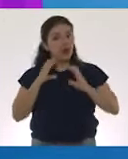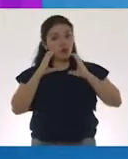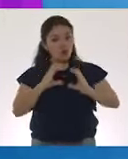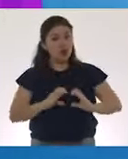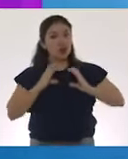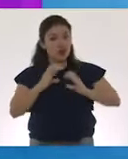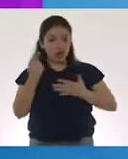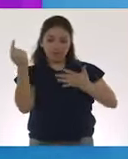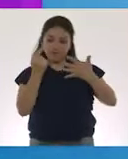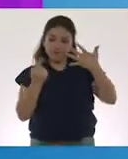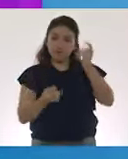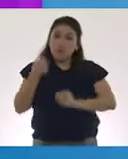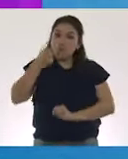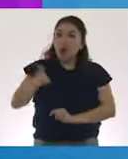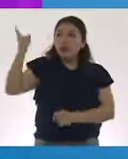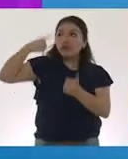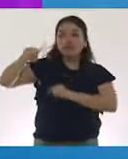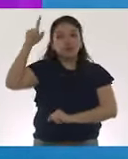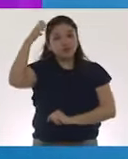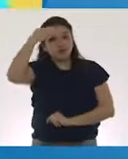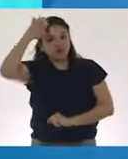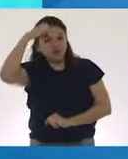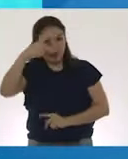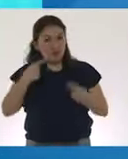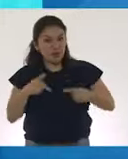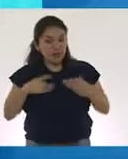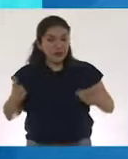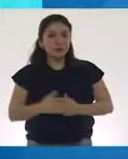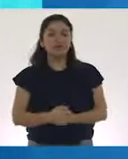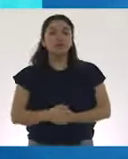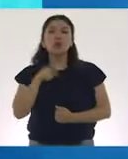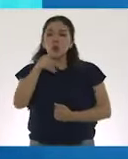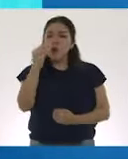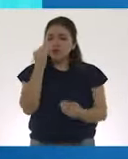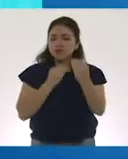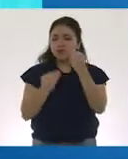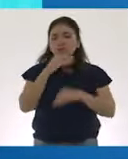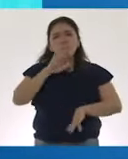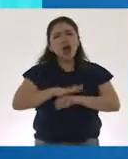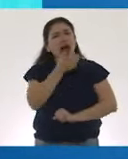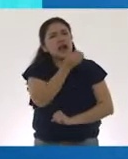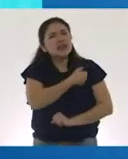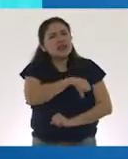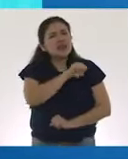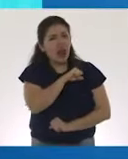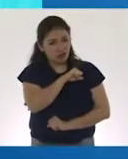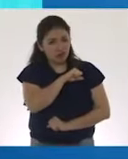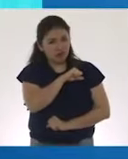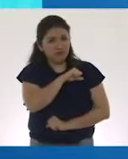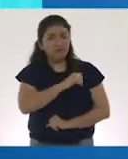prevención que recomiendan los expertos. Aliméntate de manera saludable.